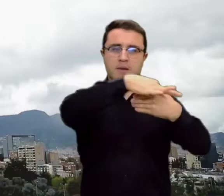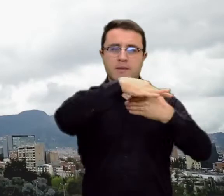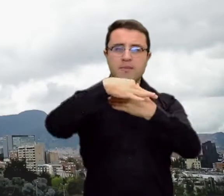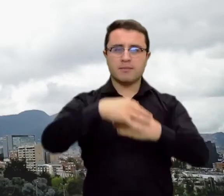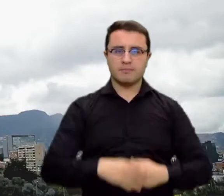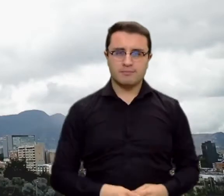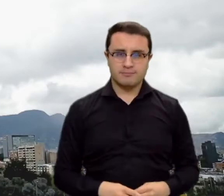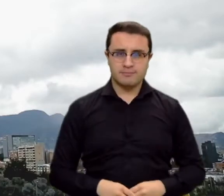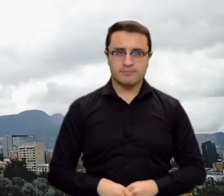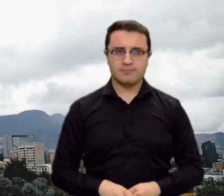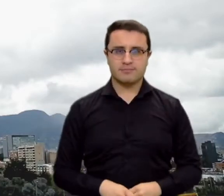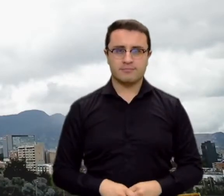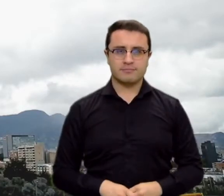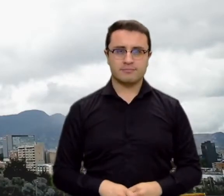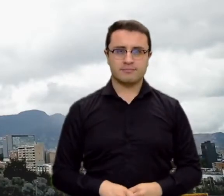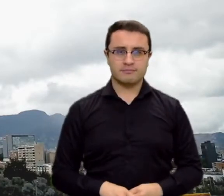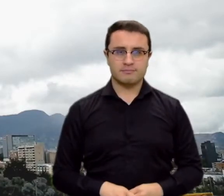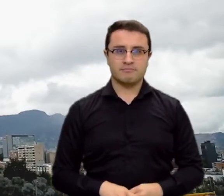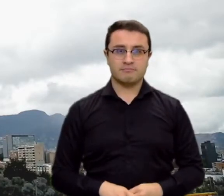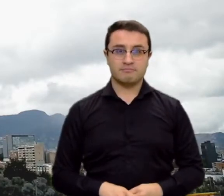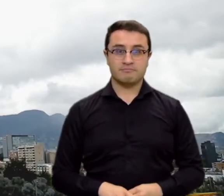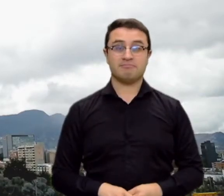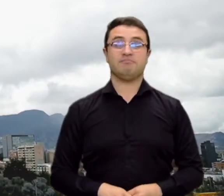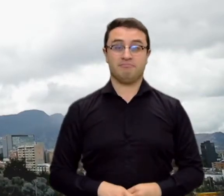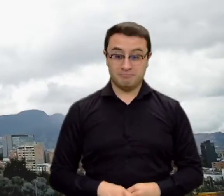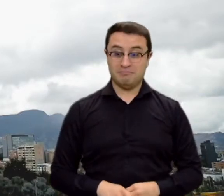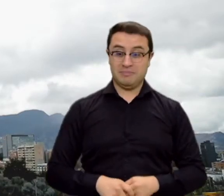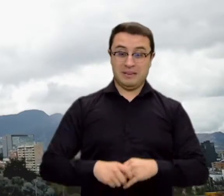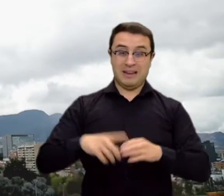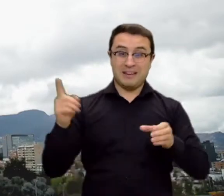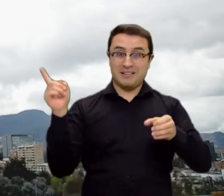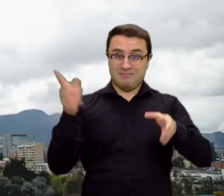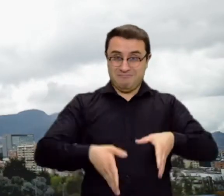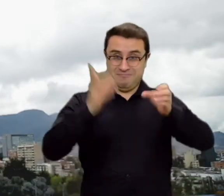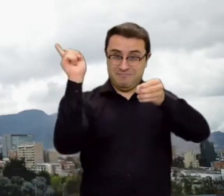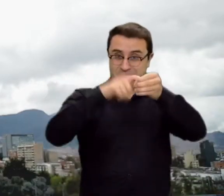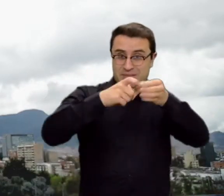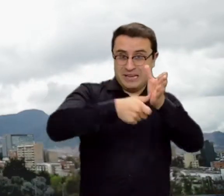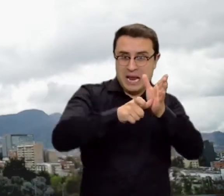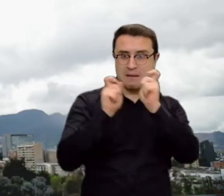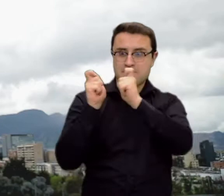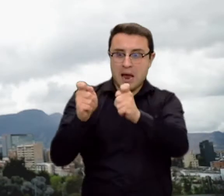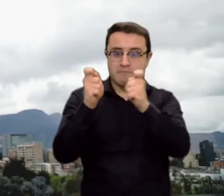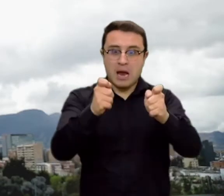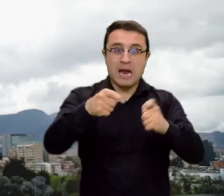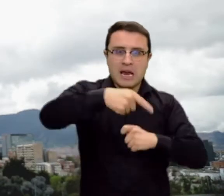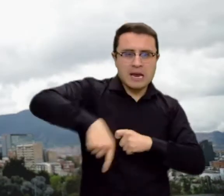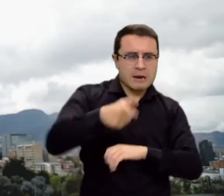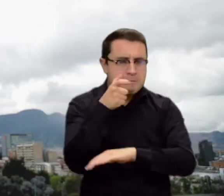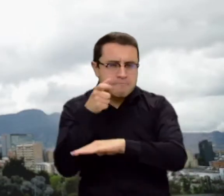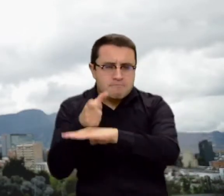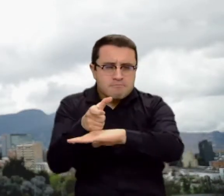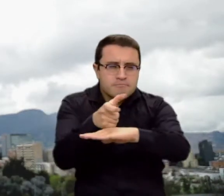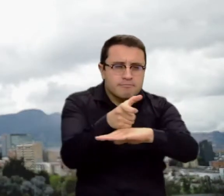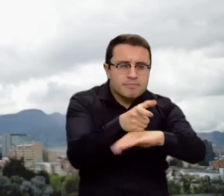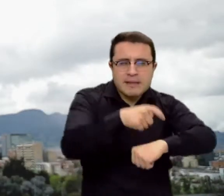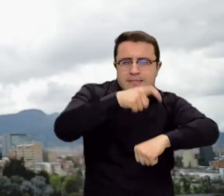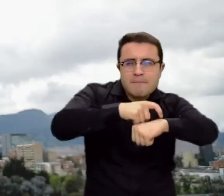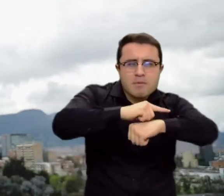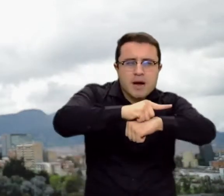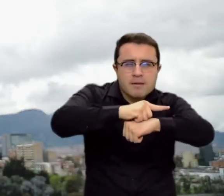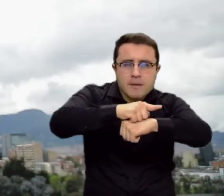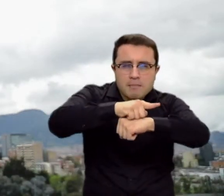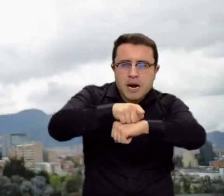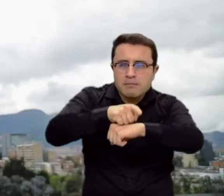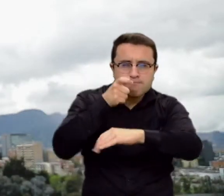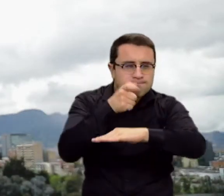Los delegados de la Registraduría monitorean minuto a minuto todo el previo de estas elecciones. Hacen énfasis en